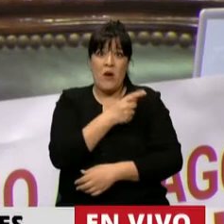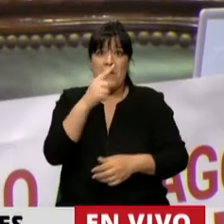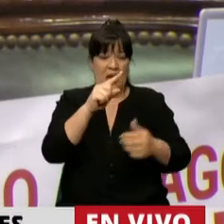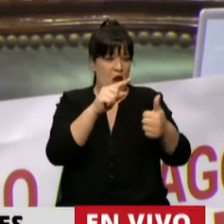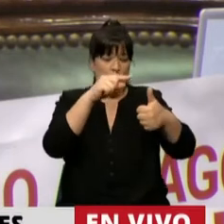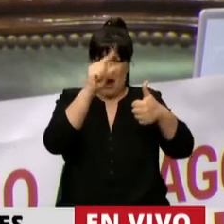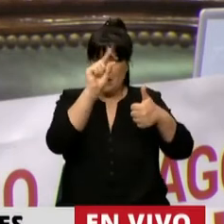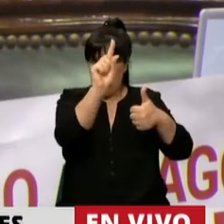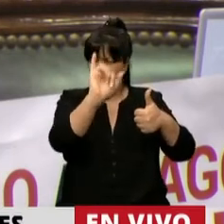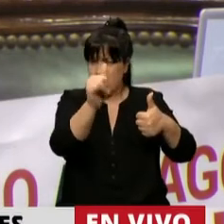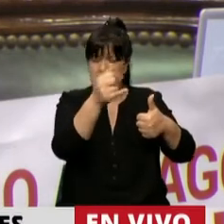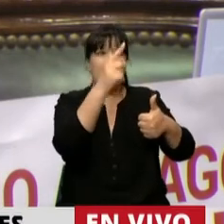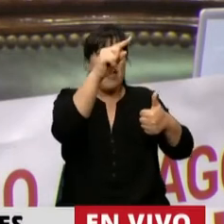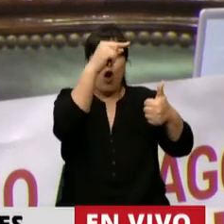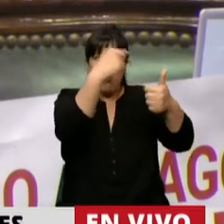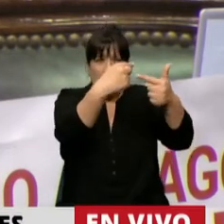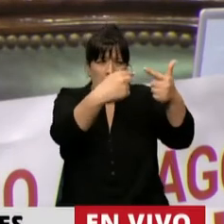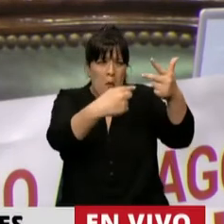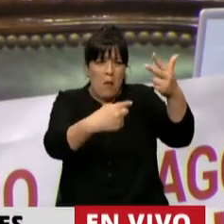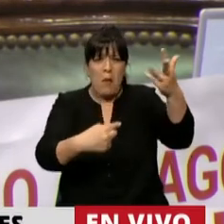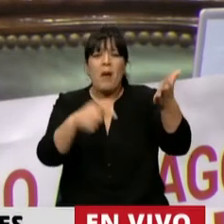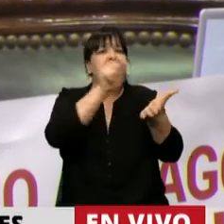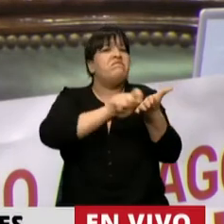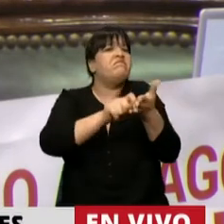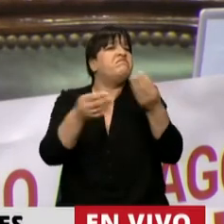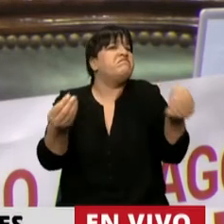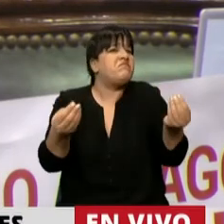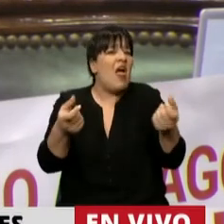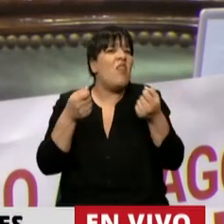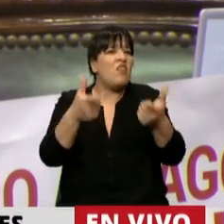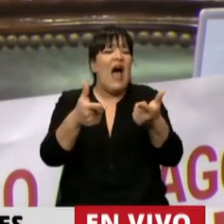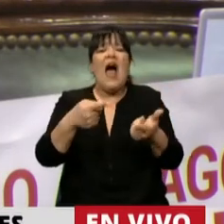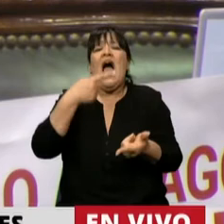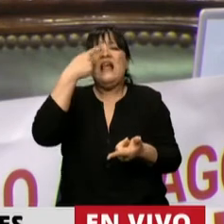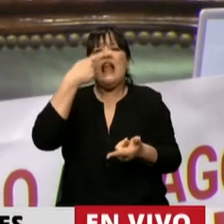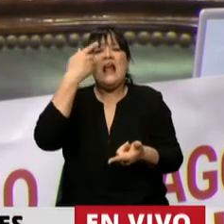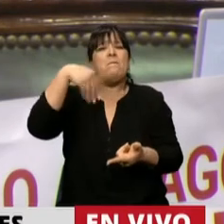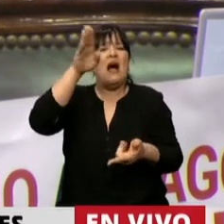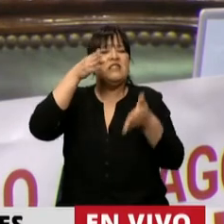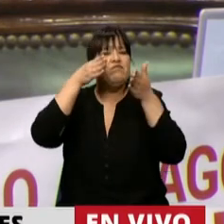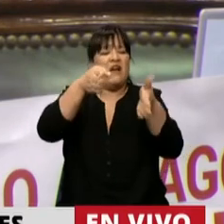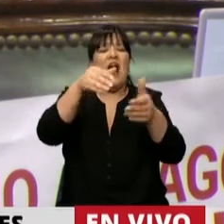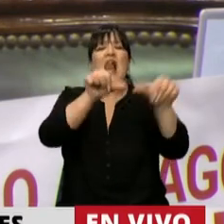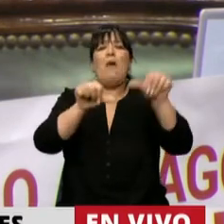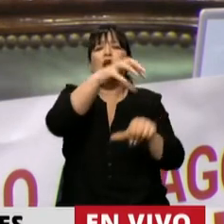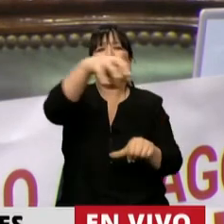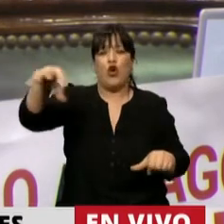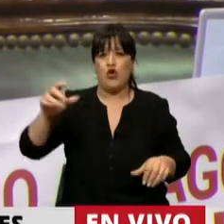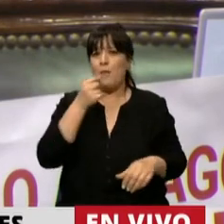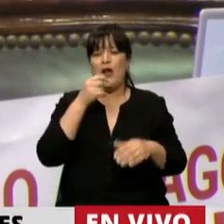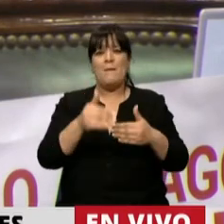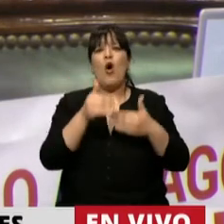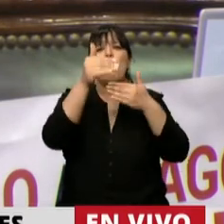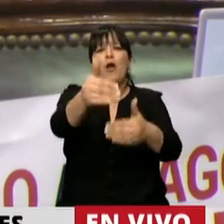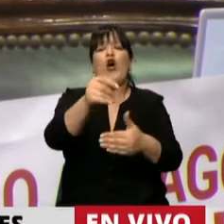resto son todos artículos escritos para garantizar los intereses de estos grandes laboratorios. Por ejemplo, la prórroga de